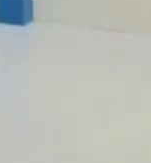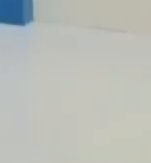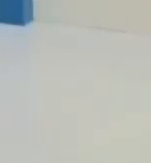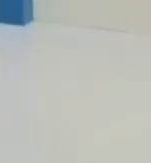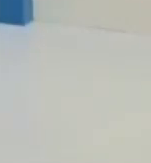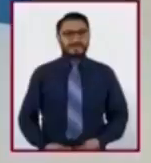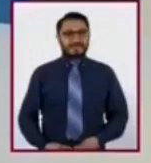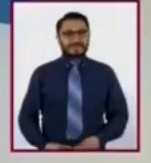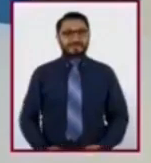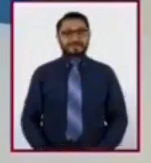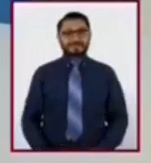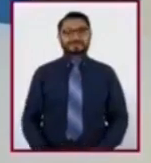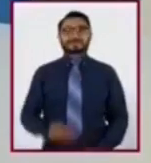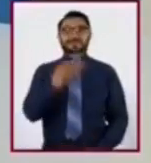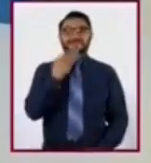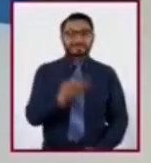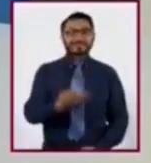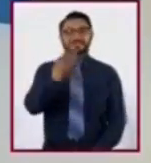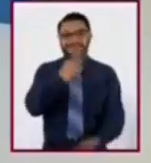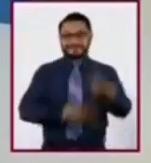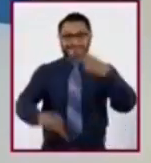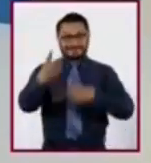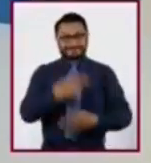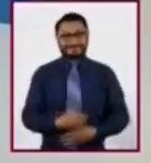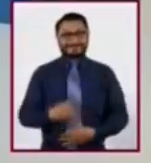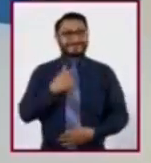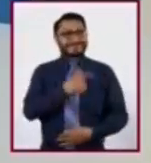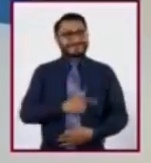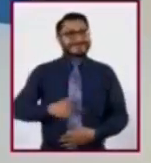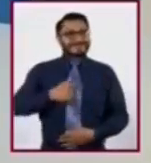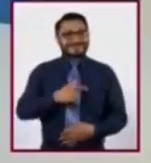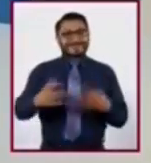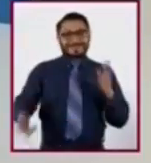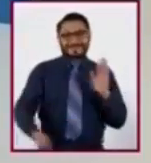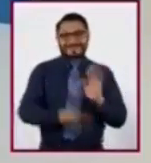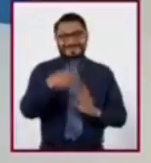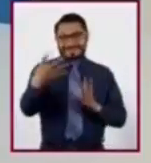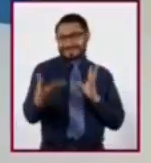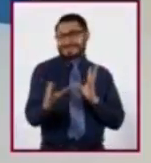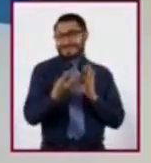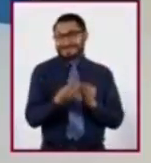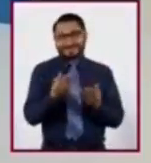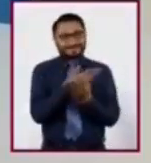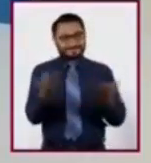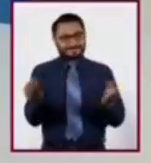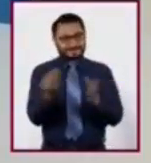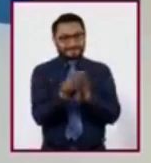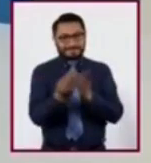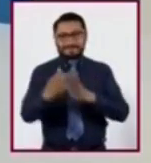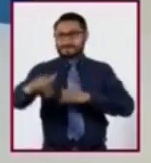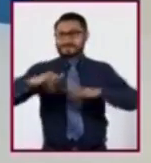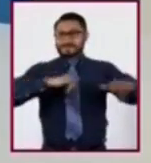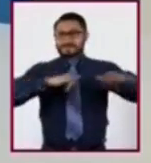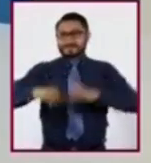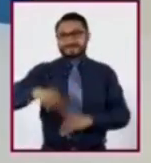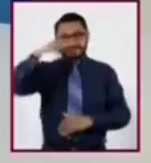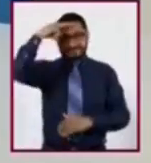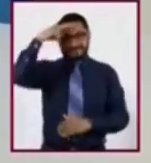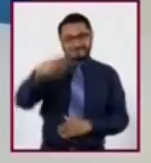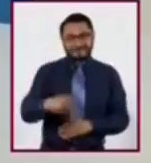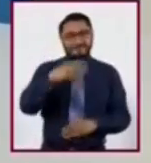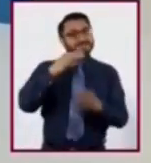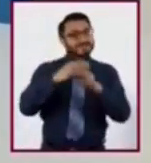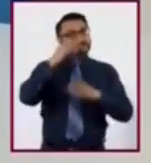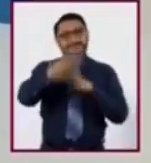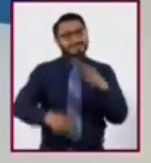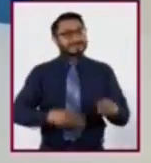Sean bienvenidas y bienvenidos, es un placer estar una vez más con ustedes en esta sesión de geografía de México y